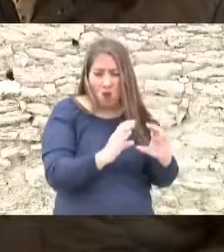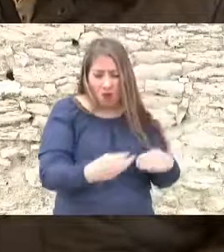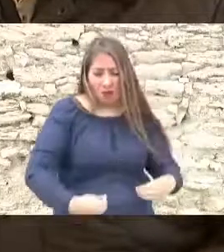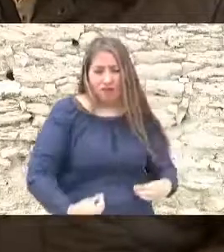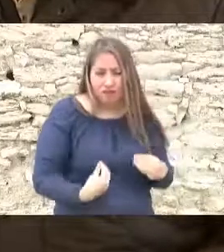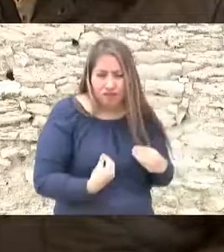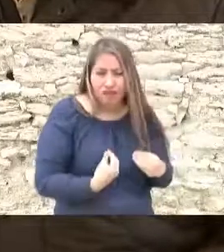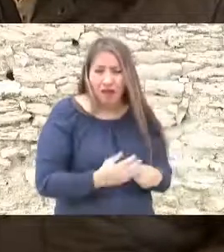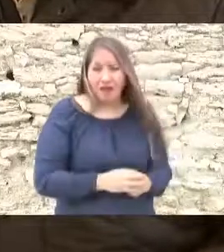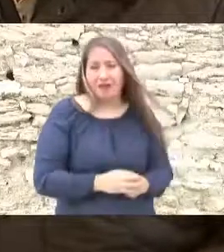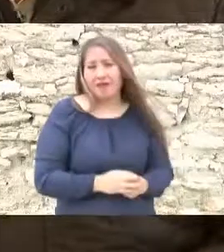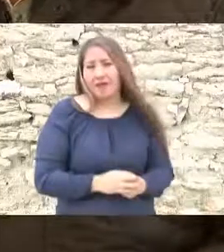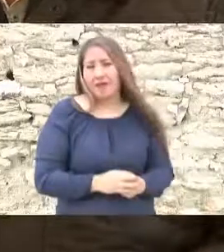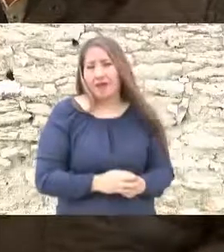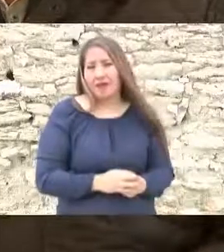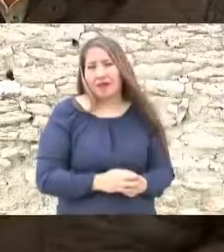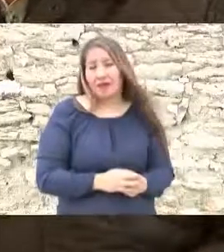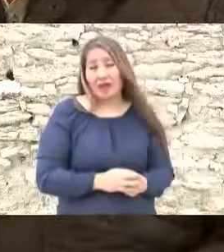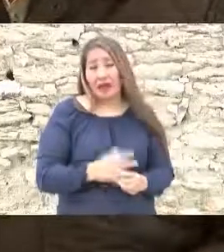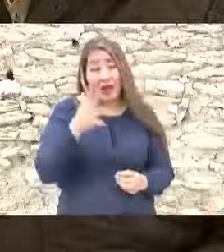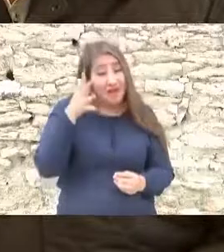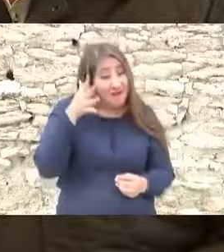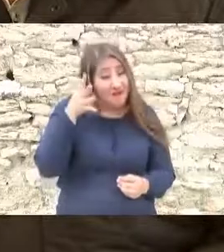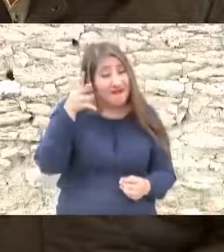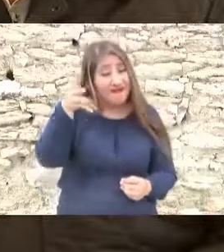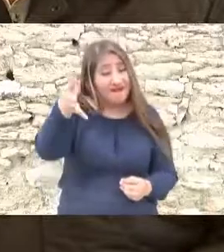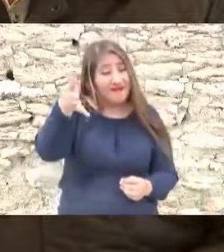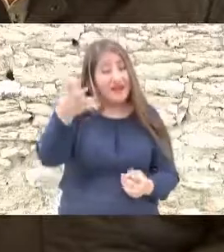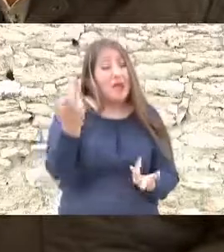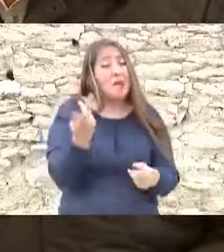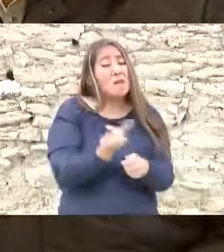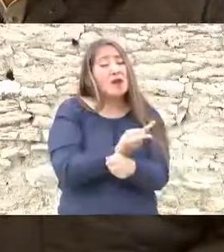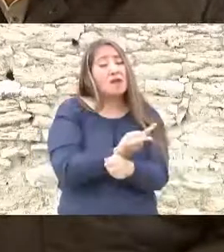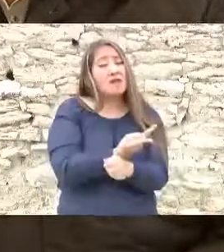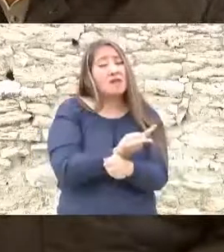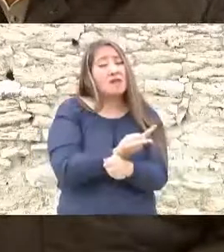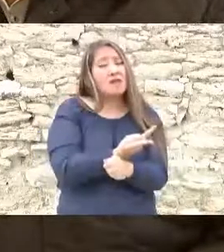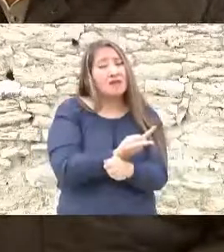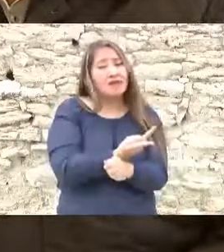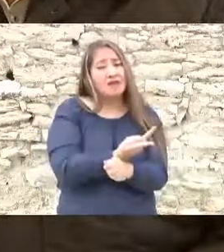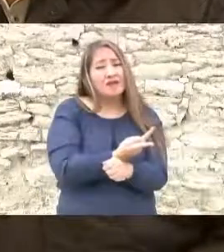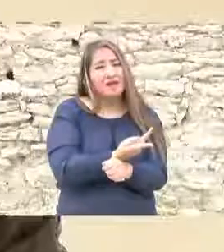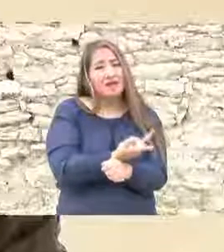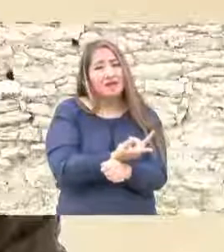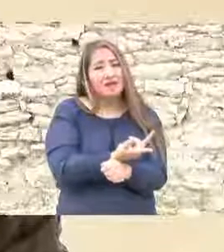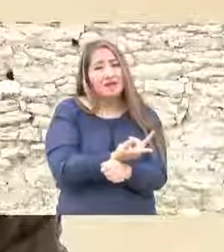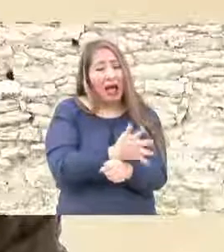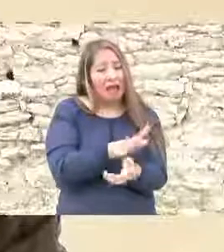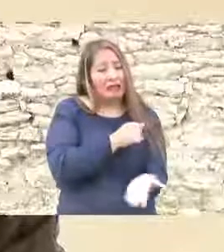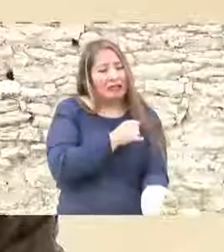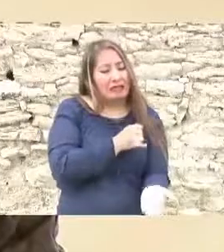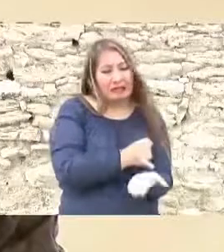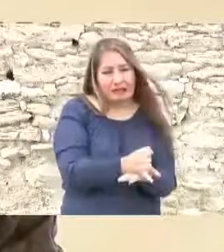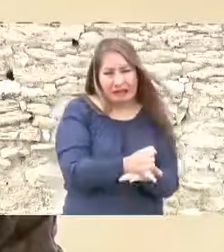entonces tendríamos que tomar decisiones